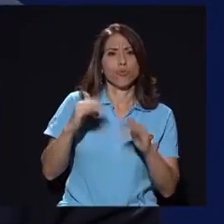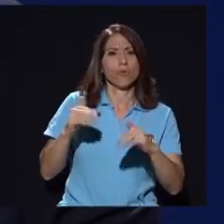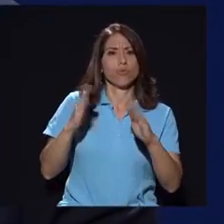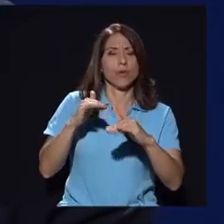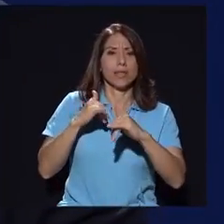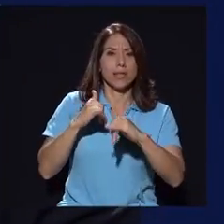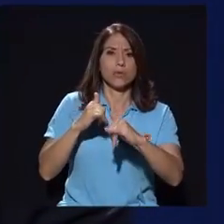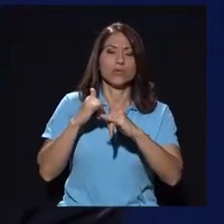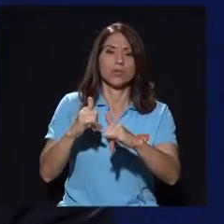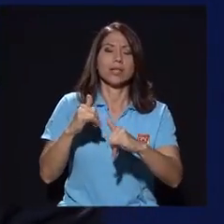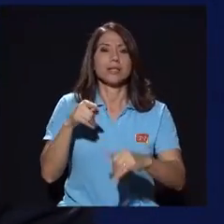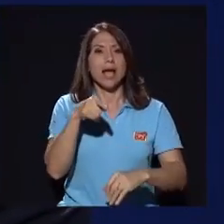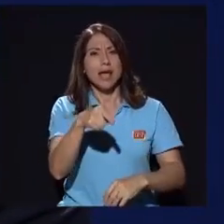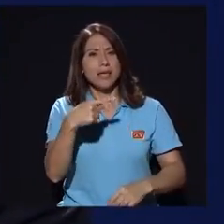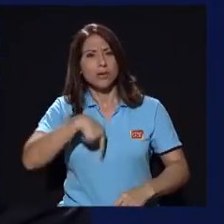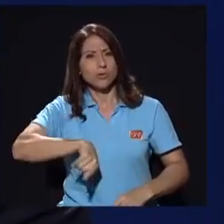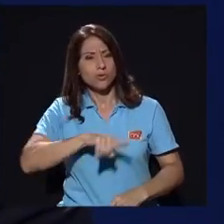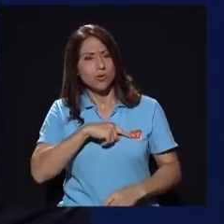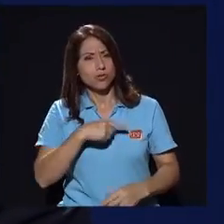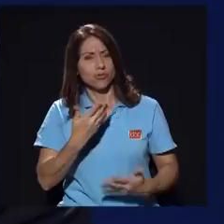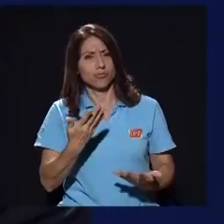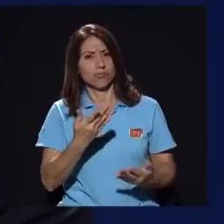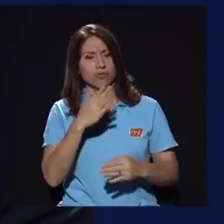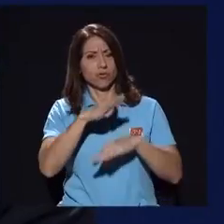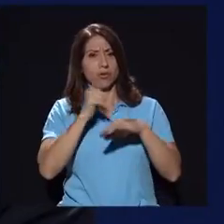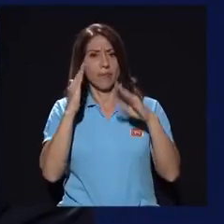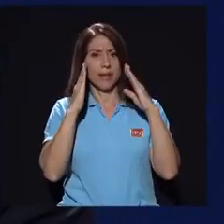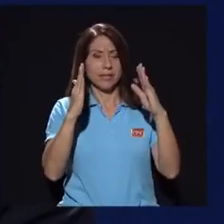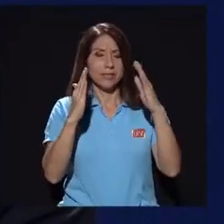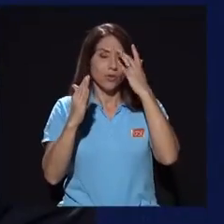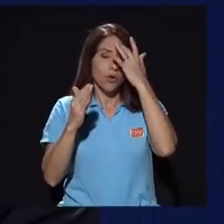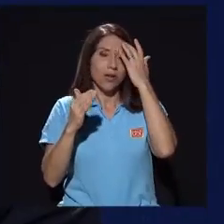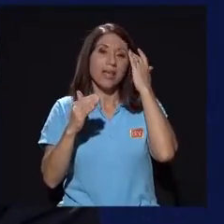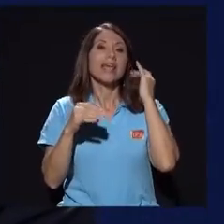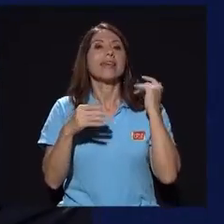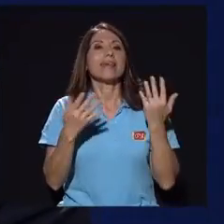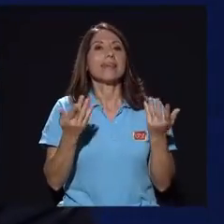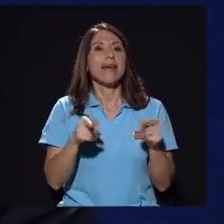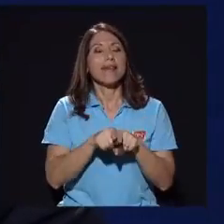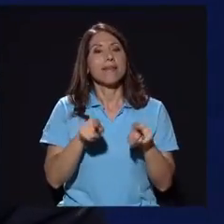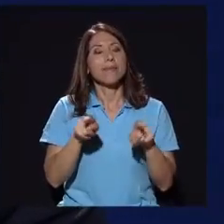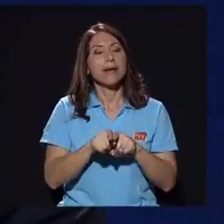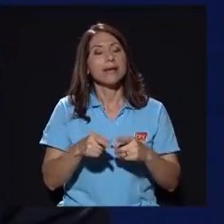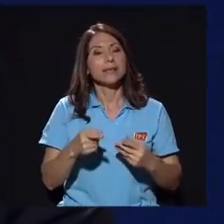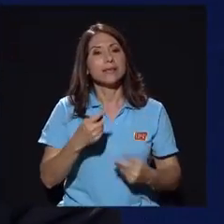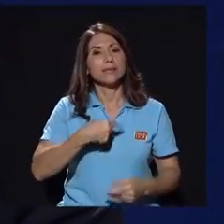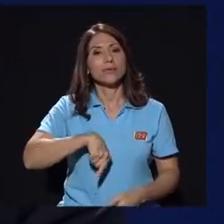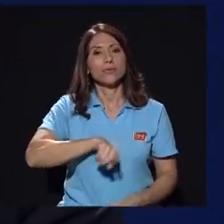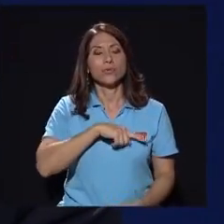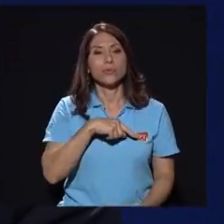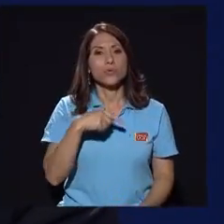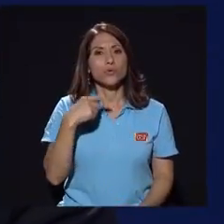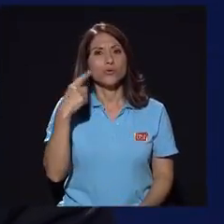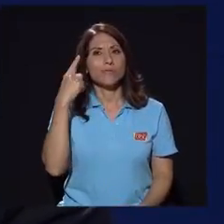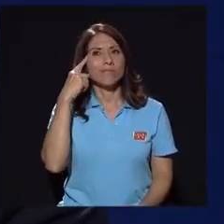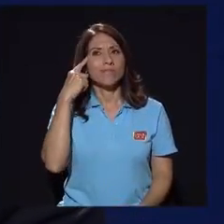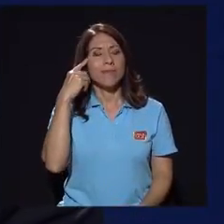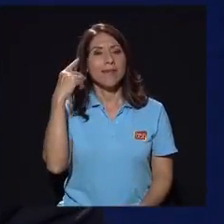denuncias. Y es ahí donde a nosotros nos llama mucho la atención y además, claro, nos salta la